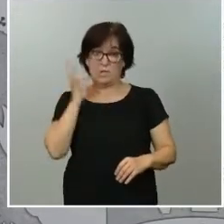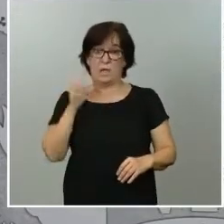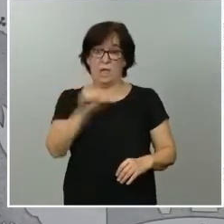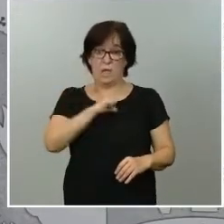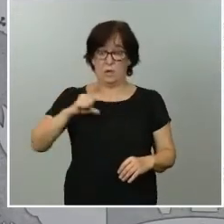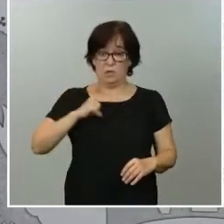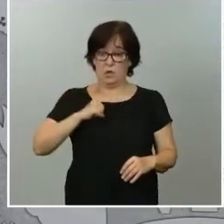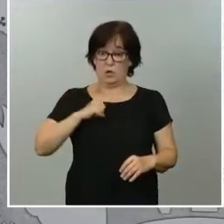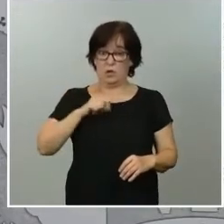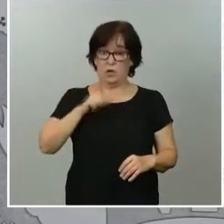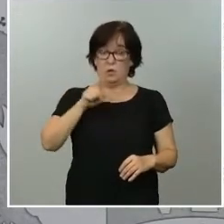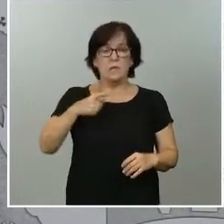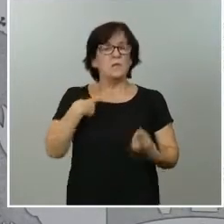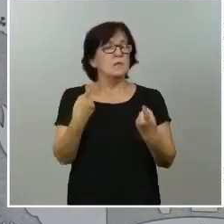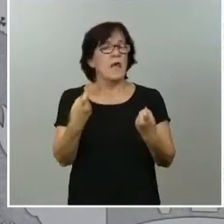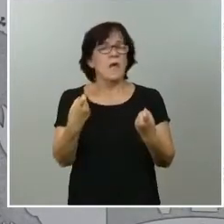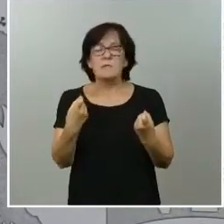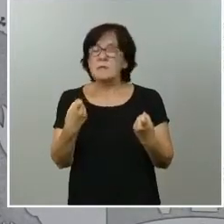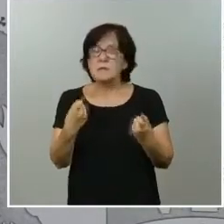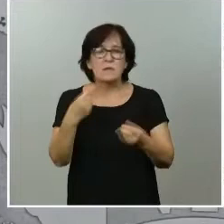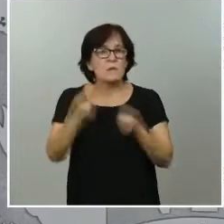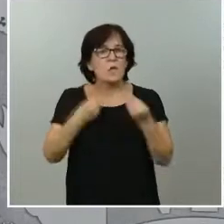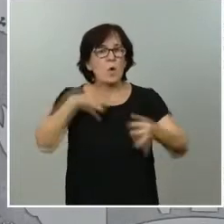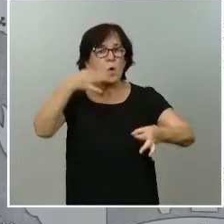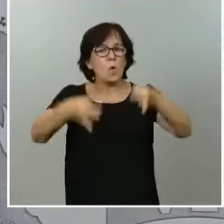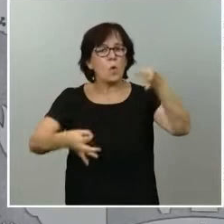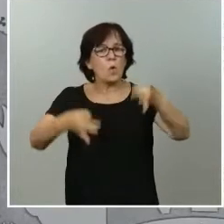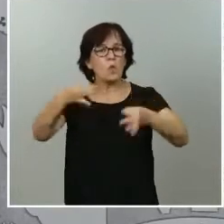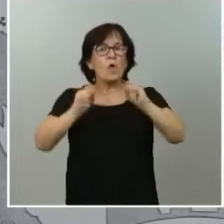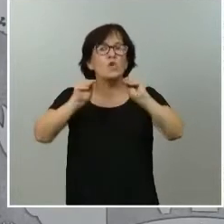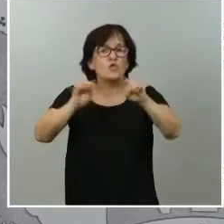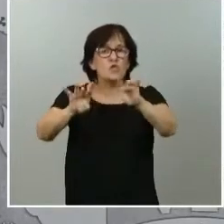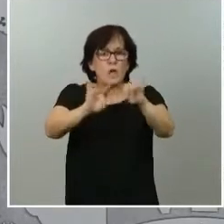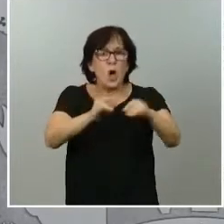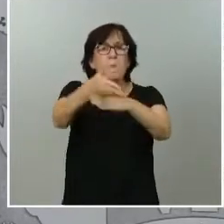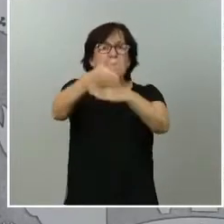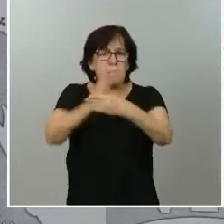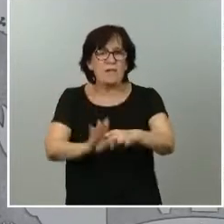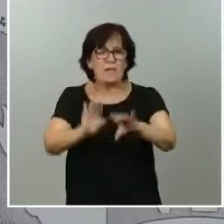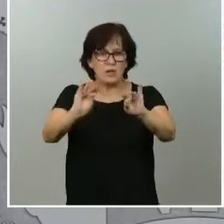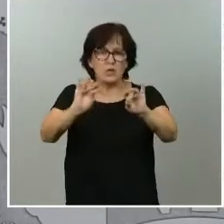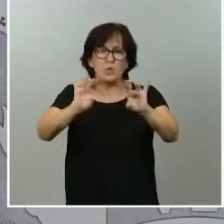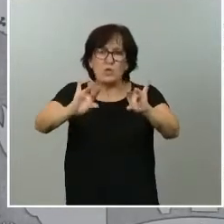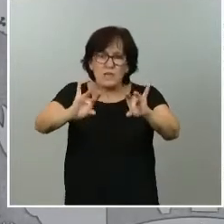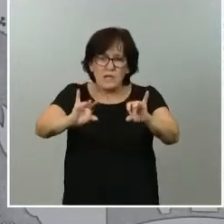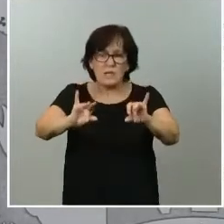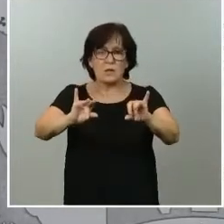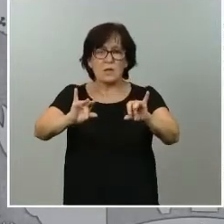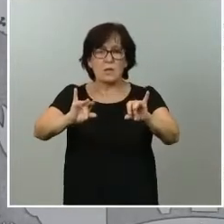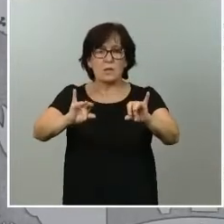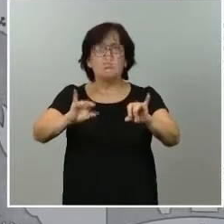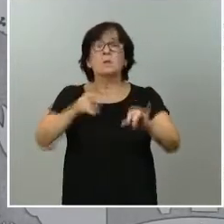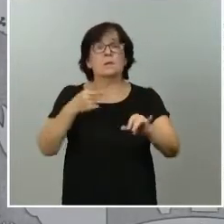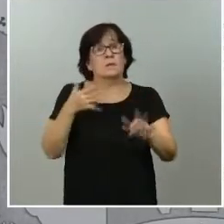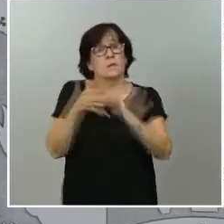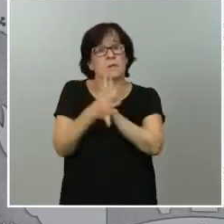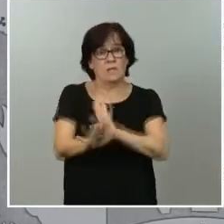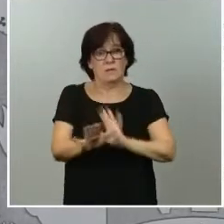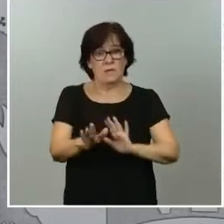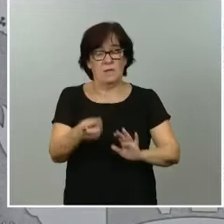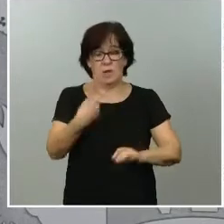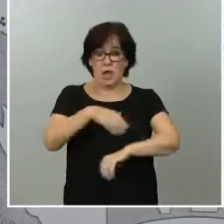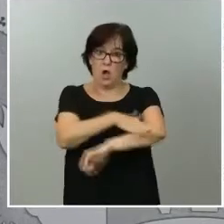necesita este instrumento jurídico en su territorio o en parte de su territorio, en última instancia, quiero decirles que desde luego el Gobierno de España